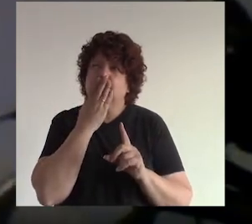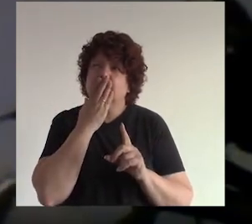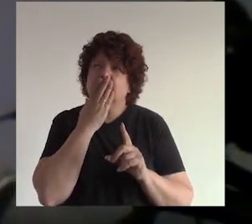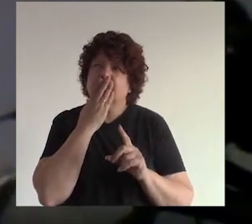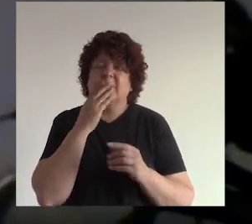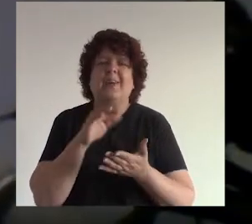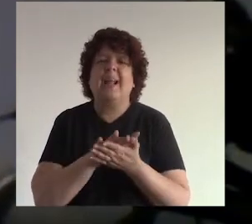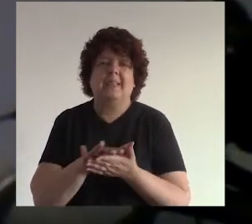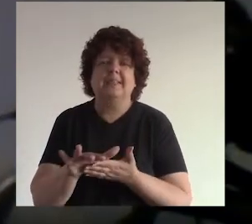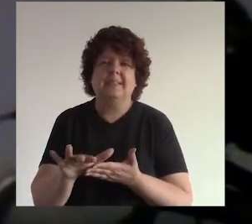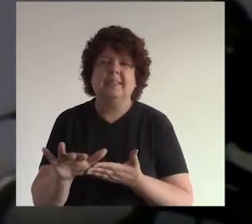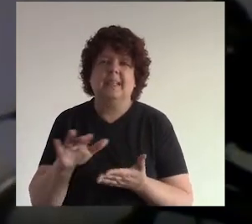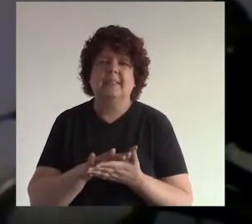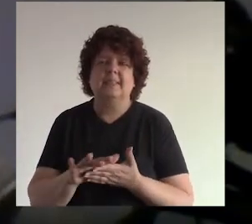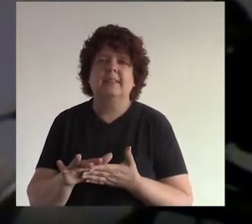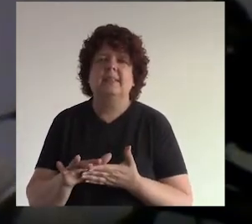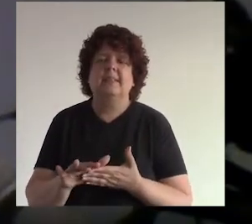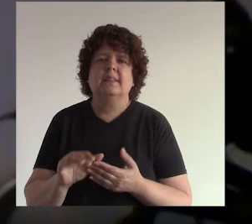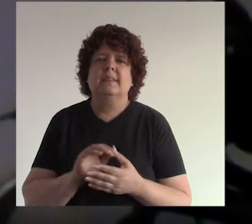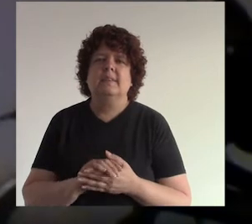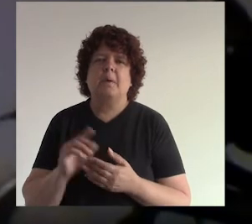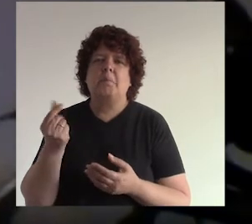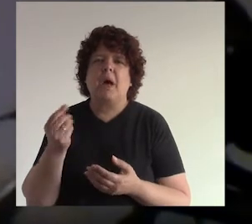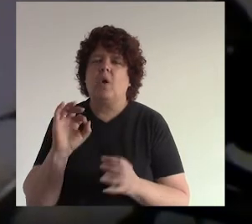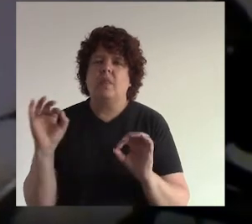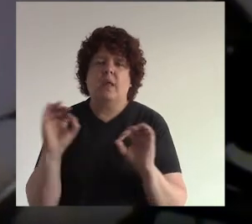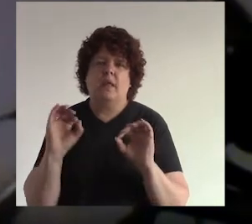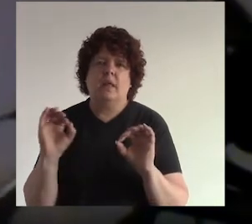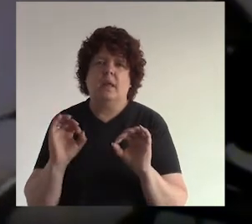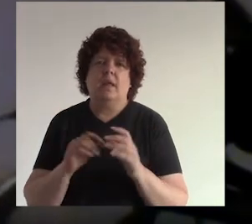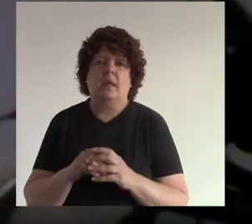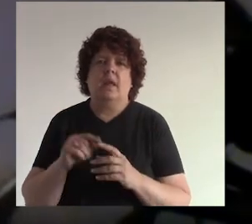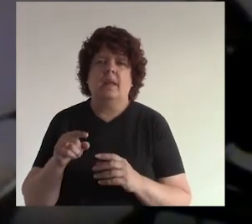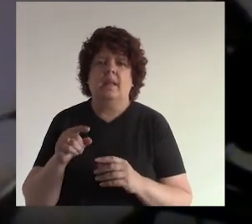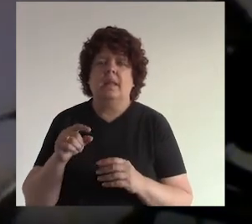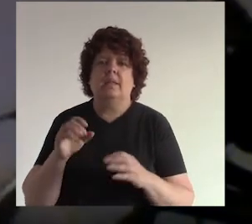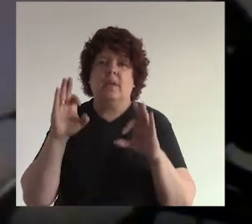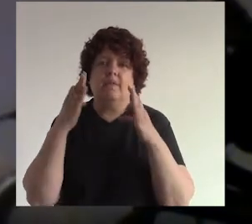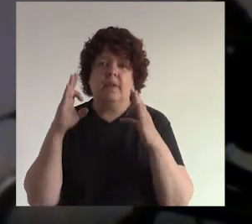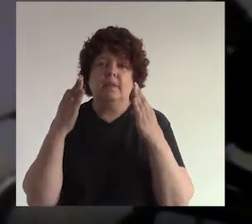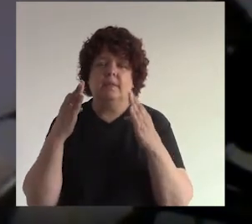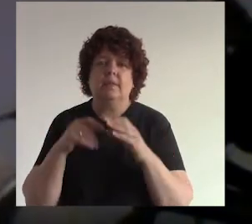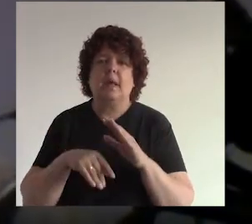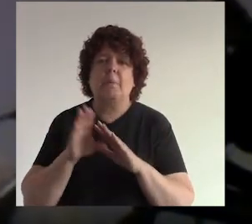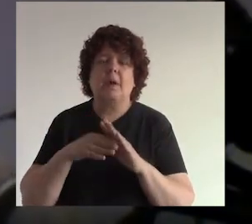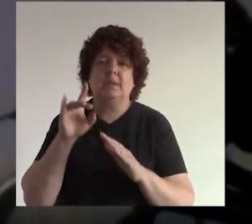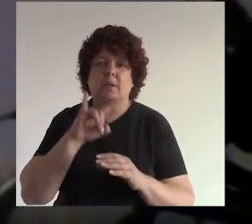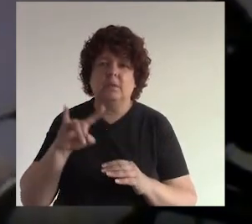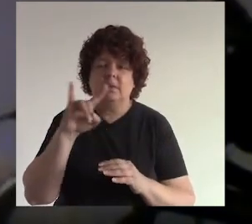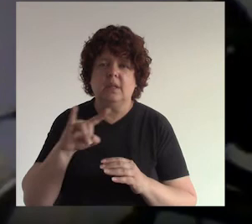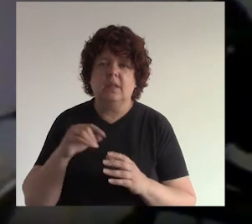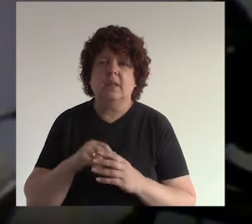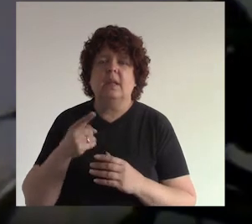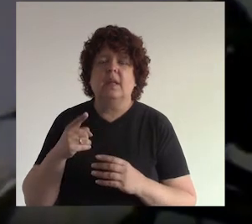equivocarme son gratuitas tienen una cuenta gratis ya es más en el caso de Facebook la red social más